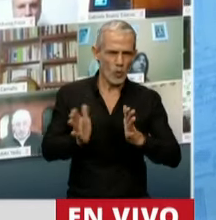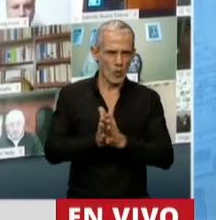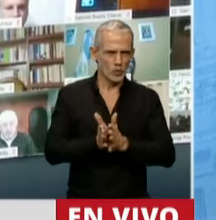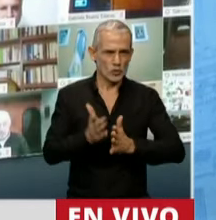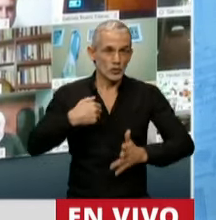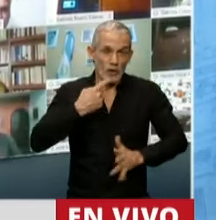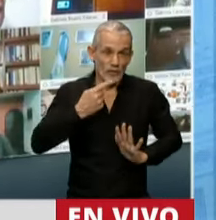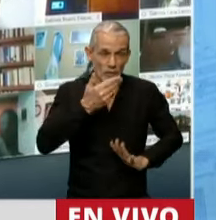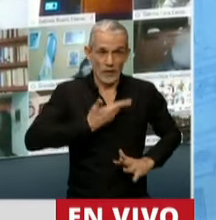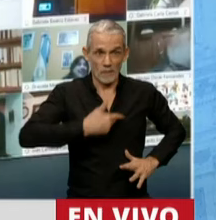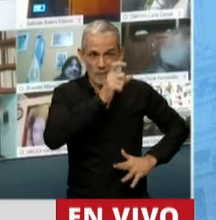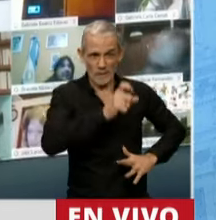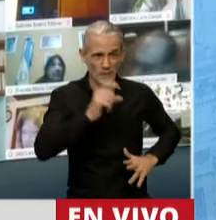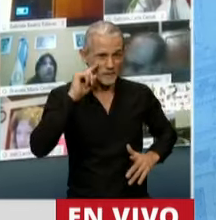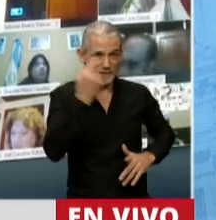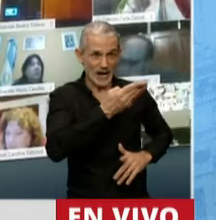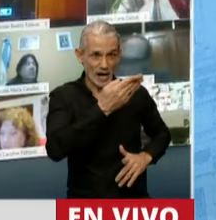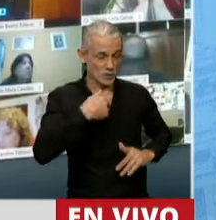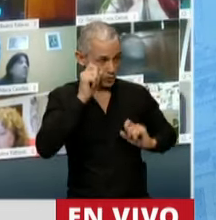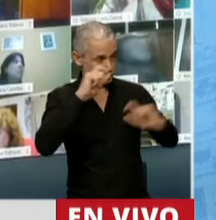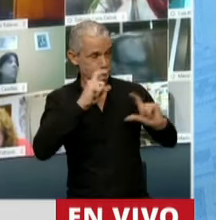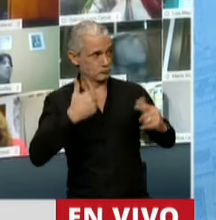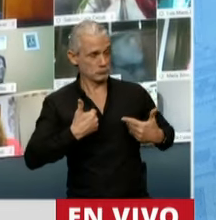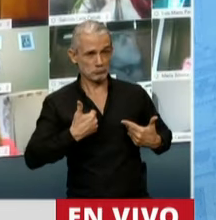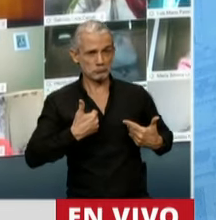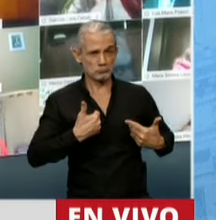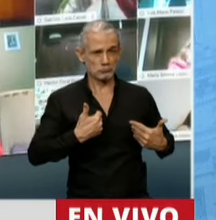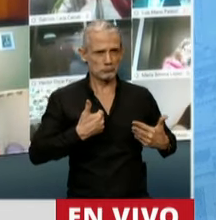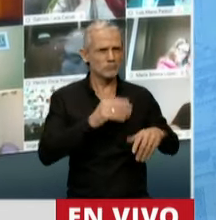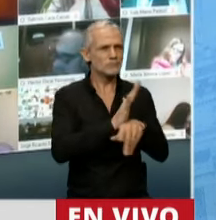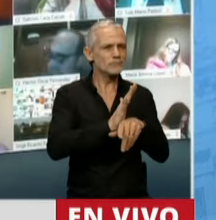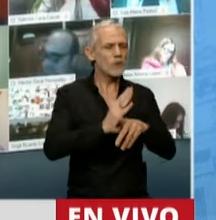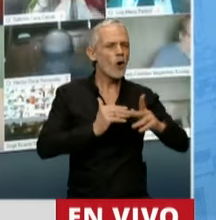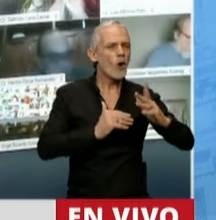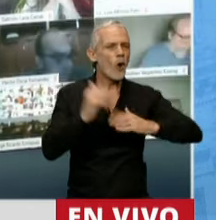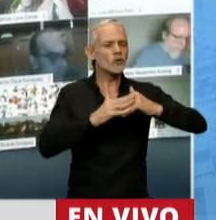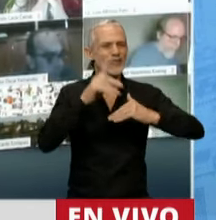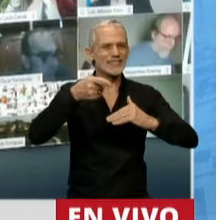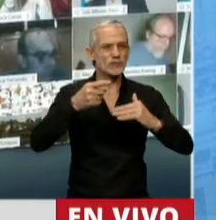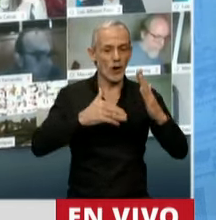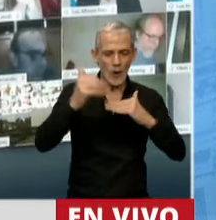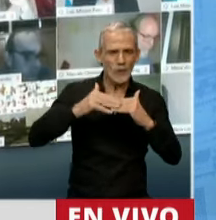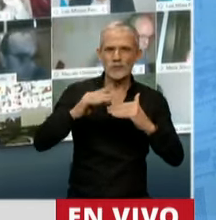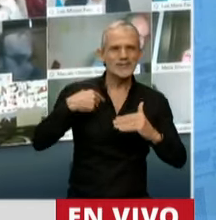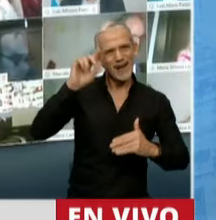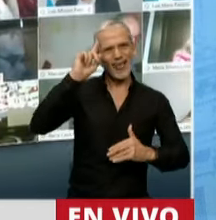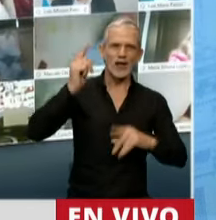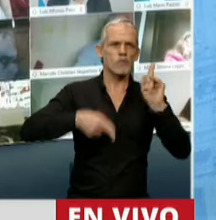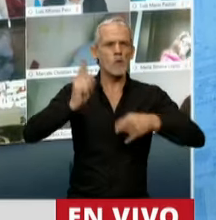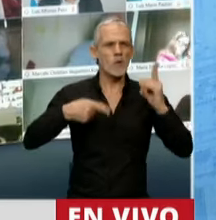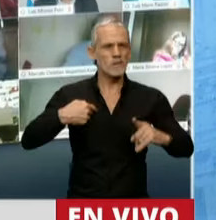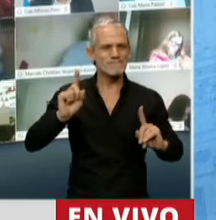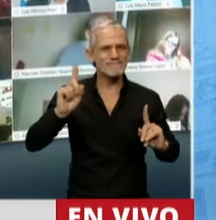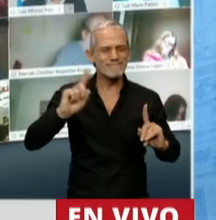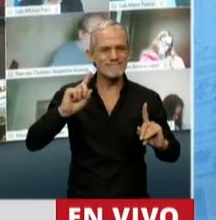digo que Alberto Fernández me sorprende a mí porque construye decisiones, construye con otros, no toma